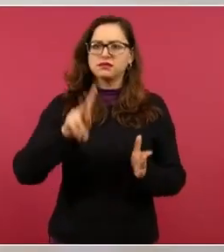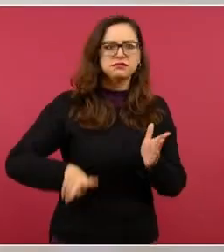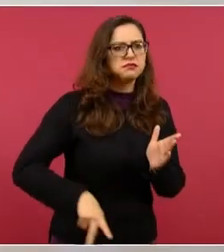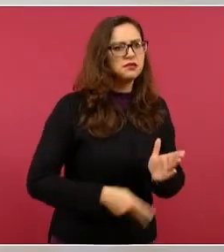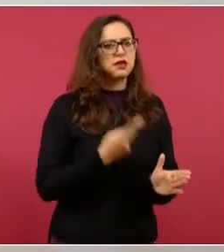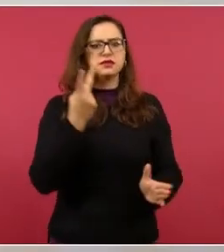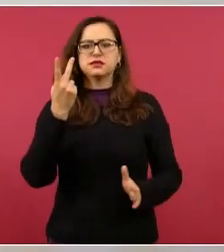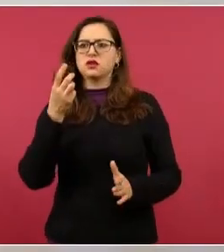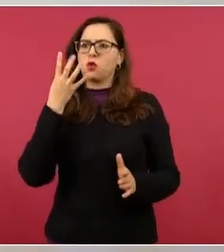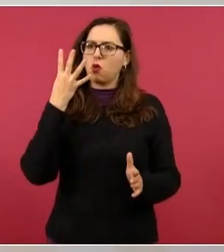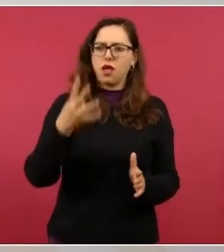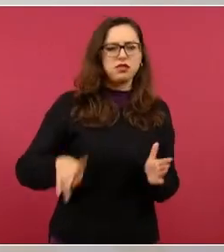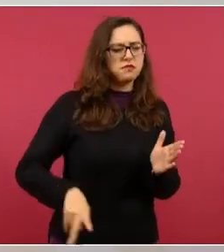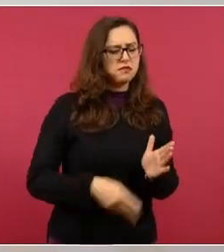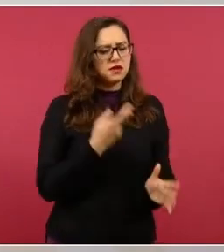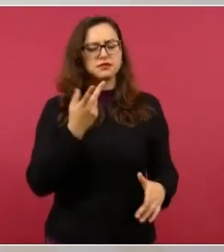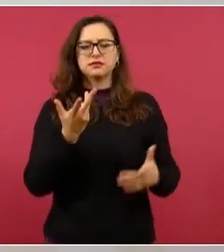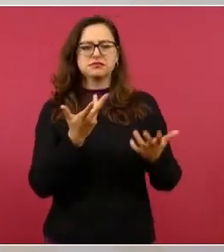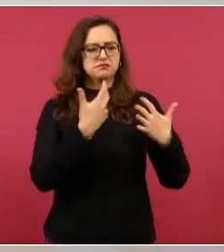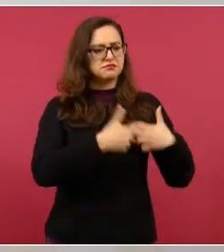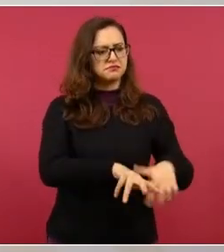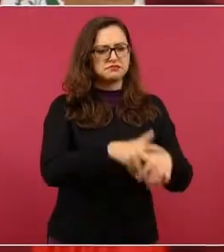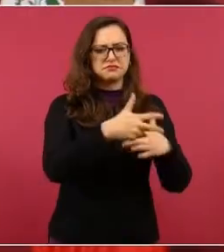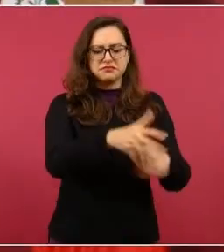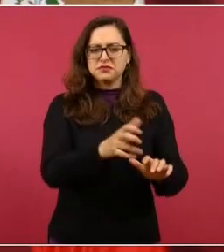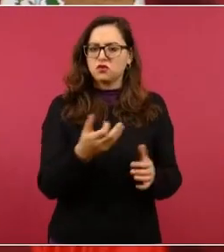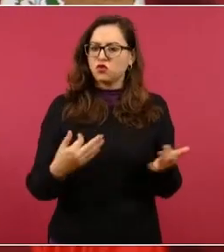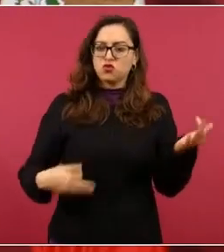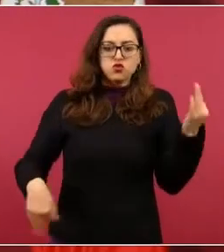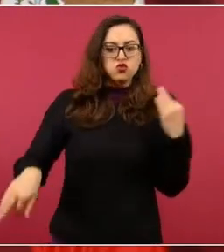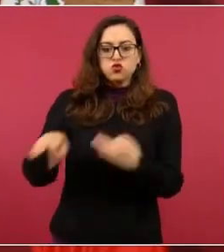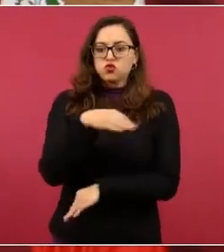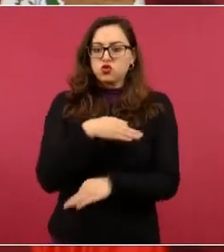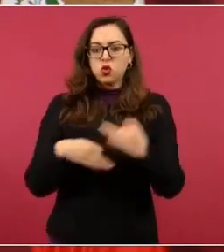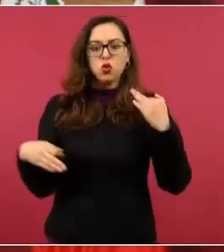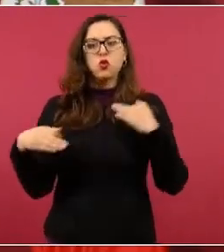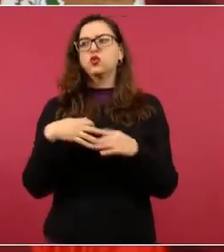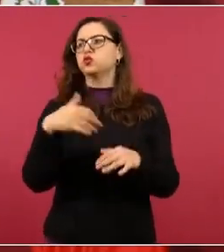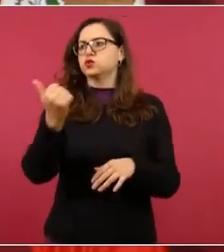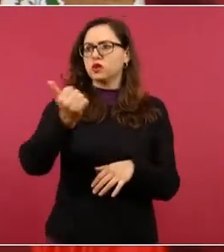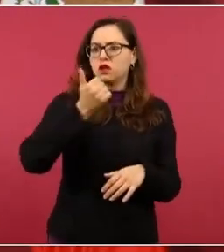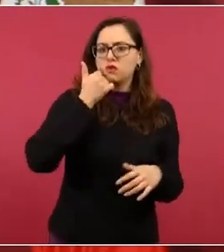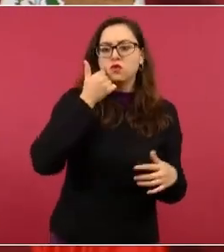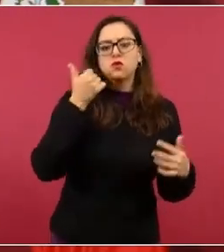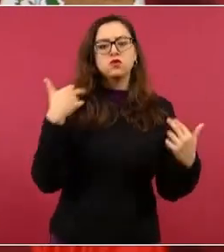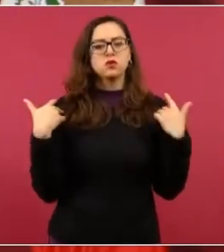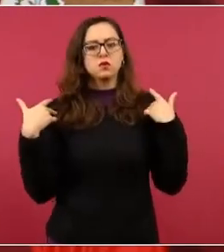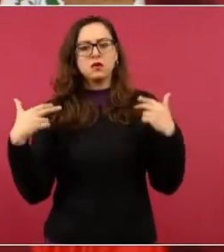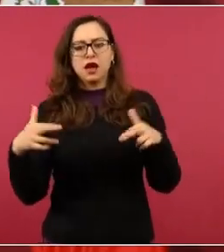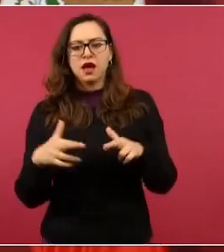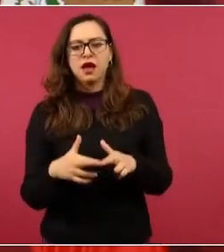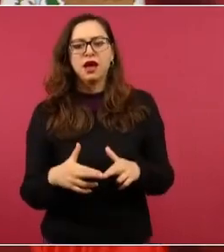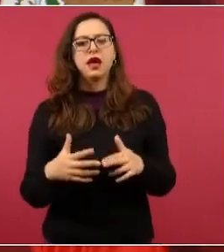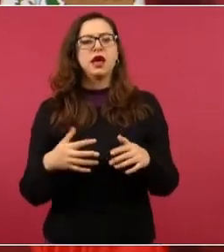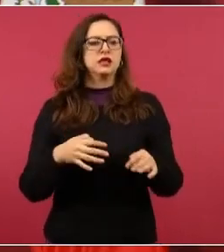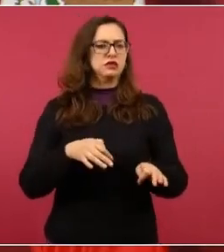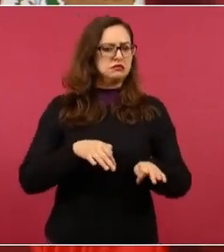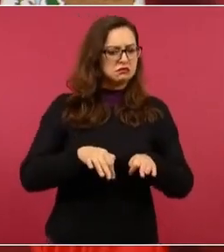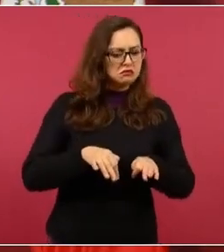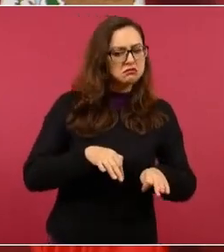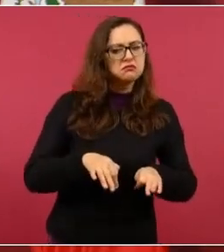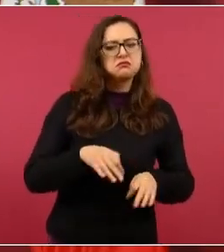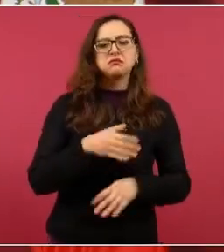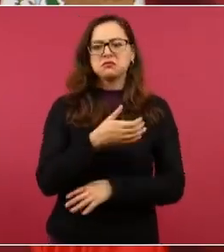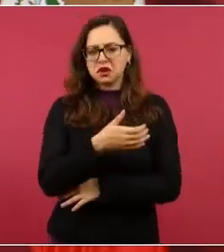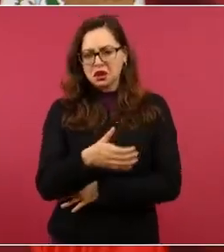También todos y estudiantes y maestros y obreros y